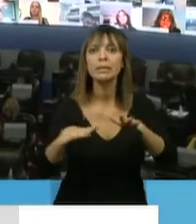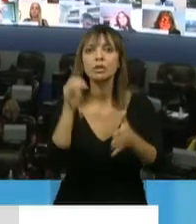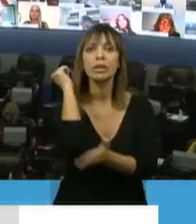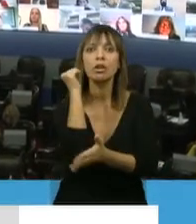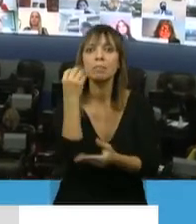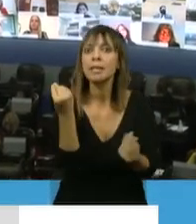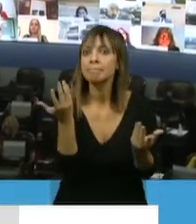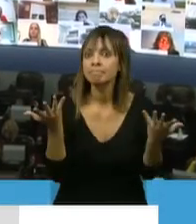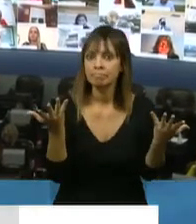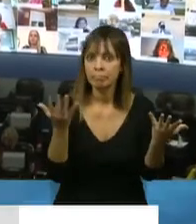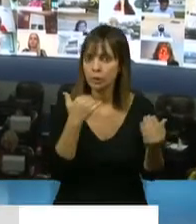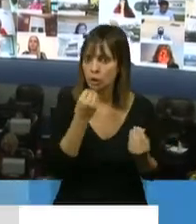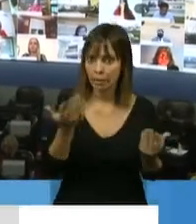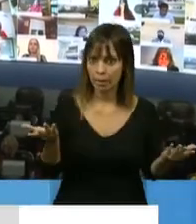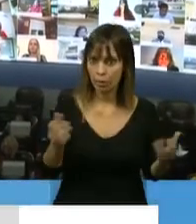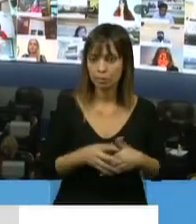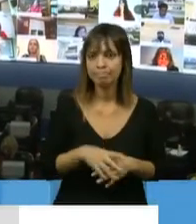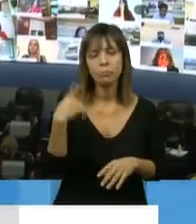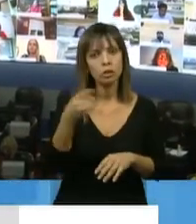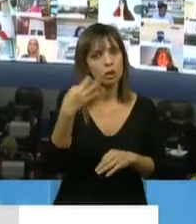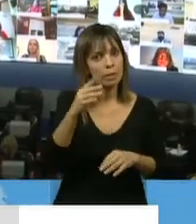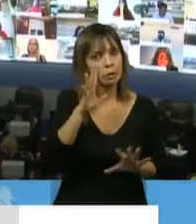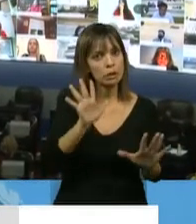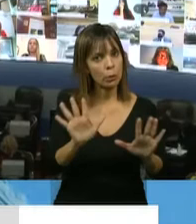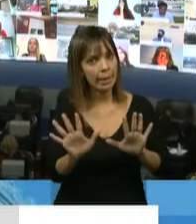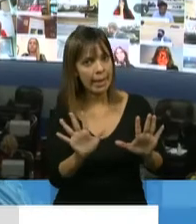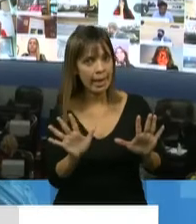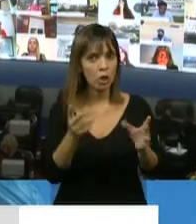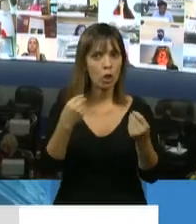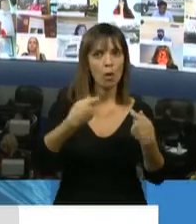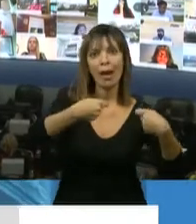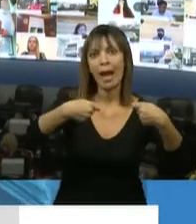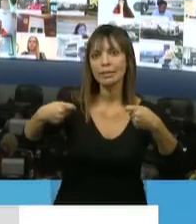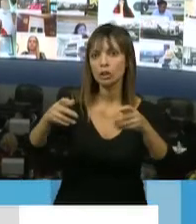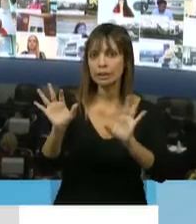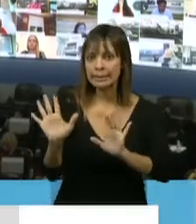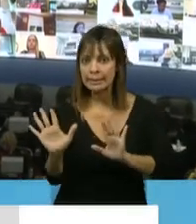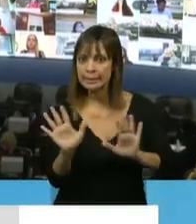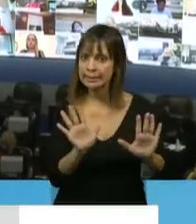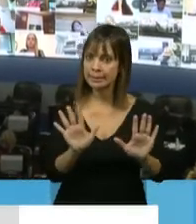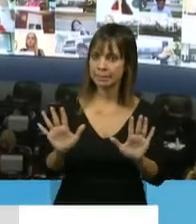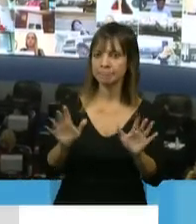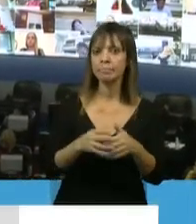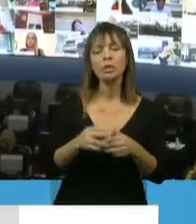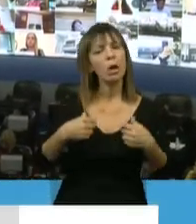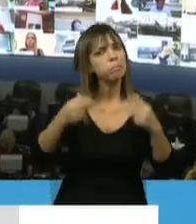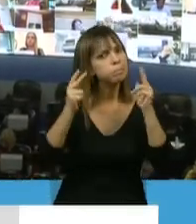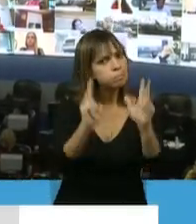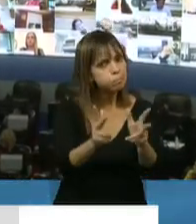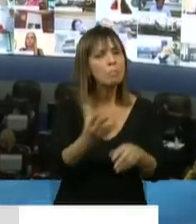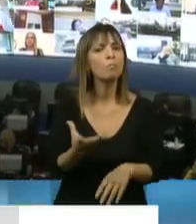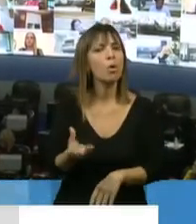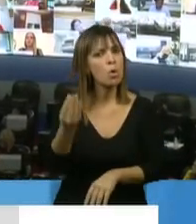Ante esto debemos ser prudentes con la expansión del gasto público. Lo he dicho en reiteradas